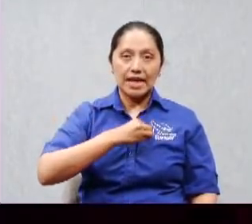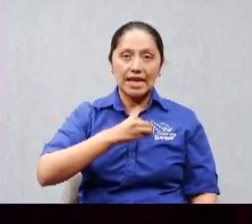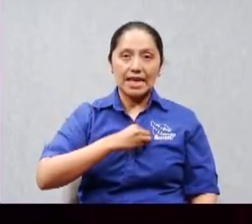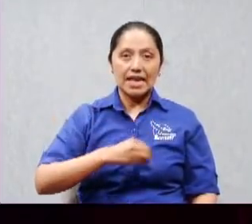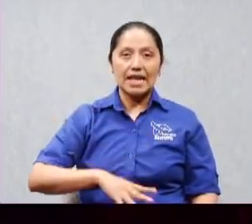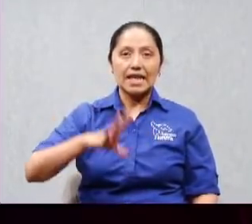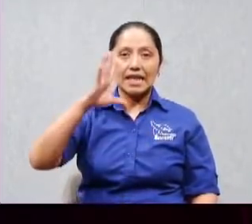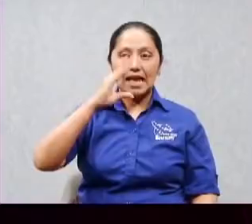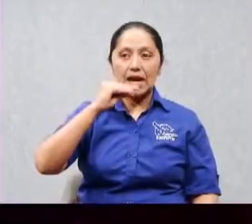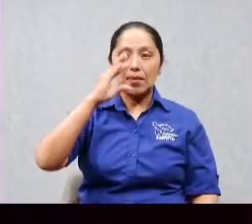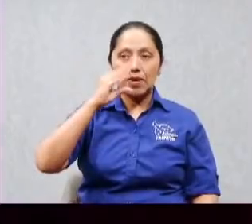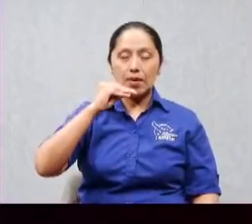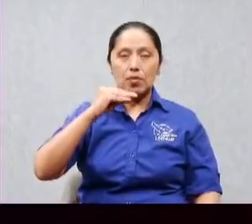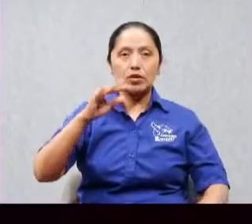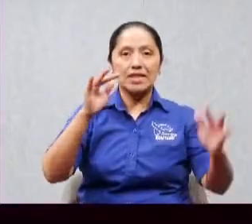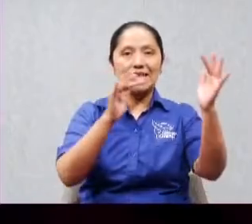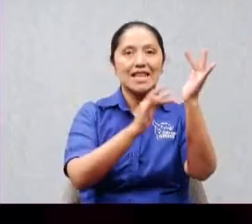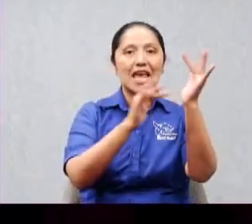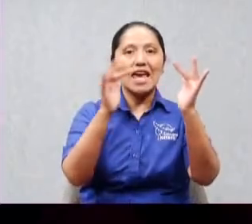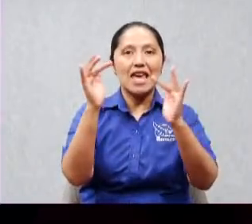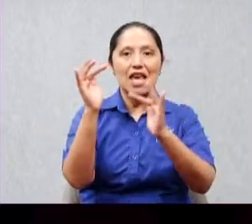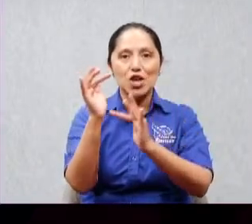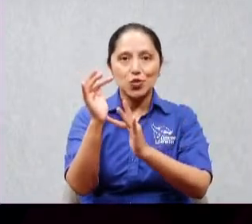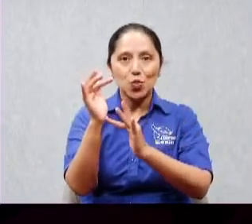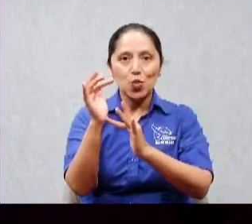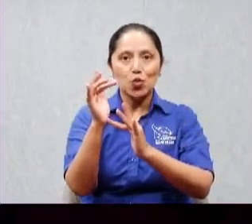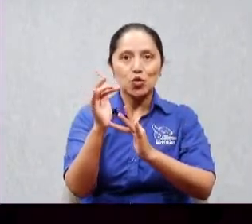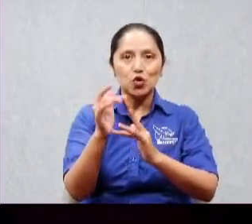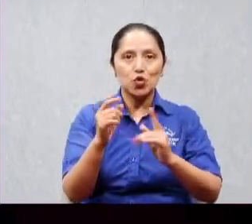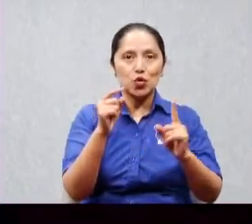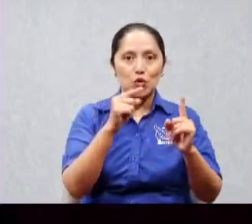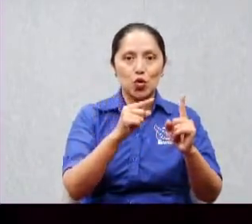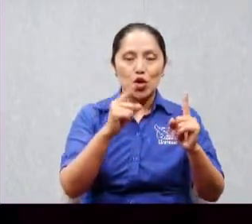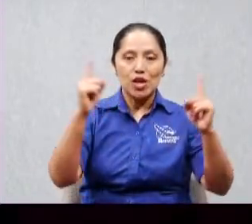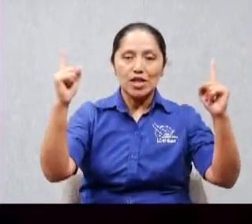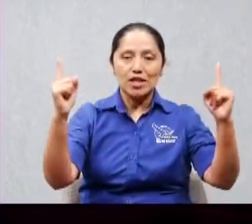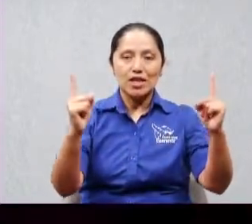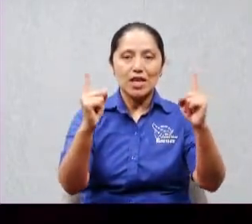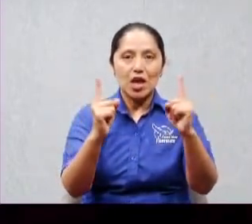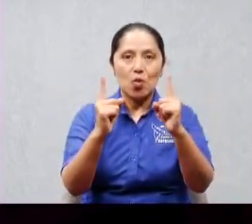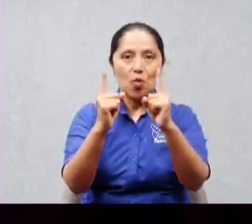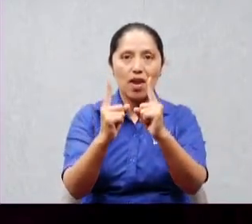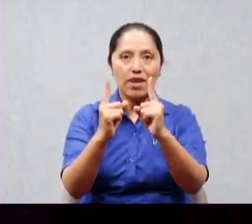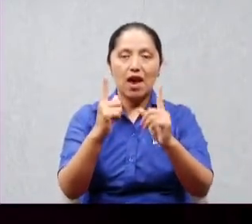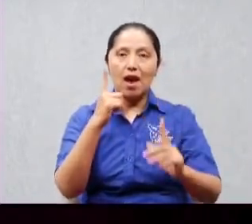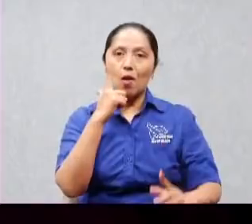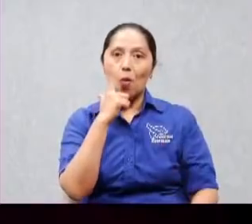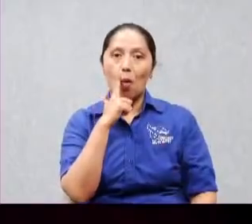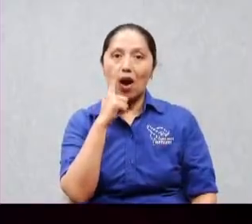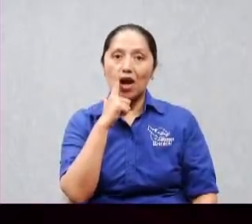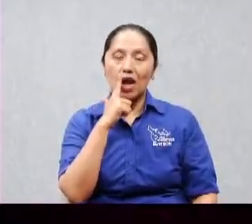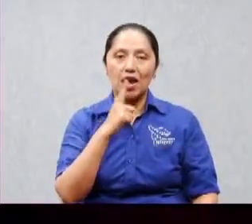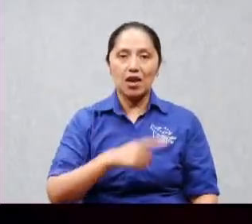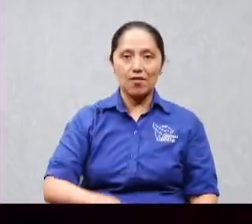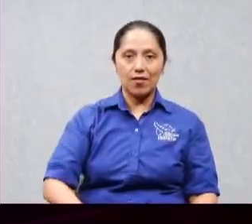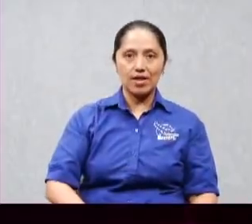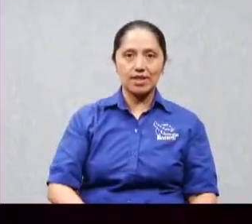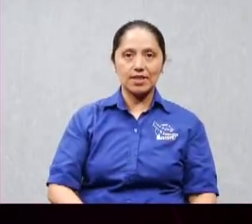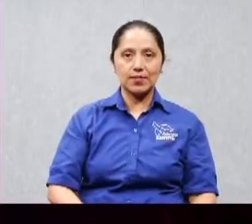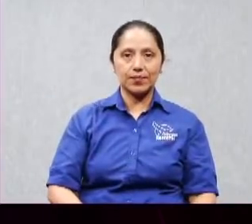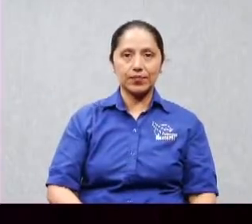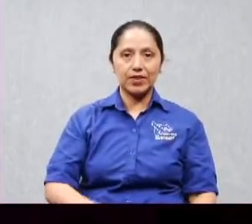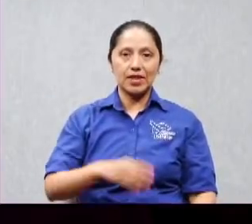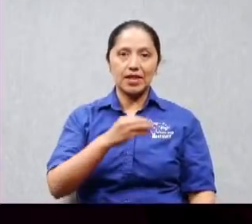su encuentro con jefes y vamos a ver que pasó y aquí tendríamos que ver si no